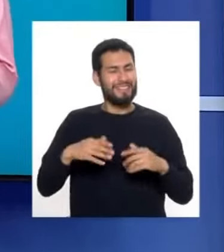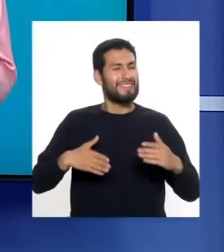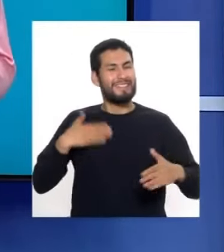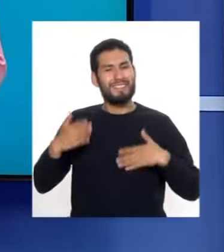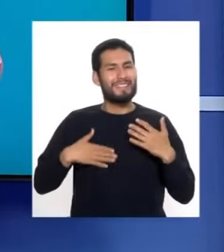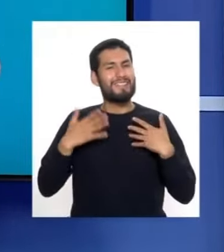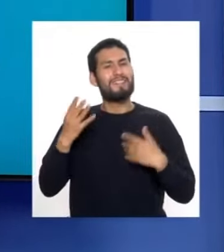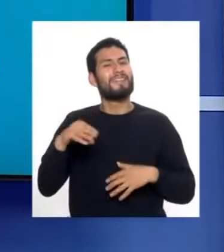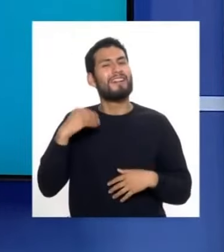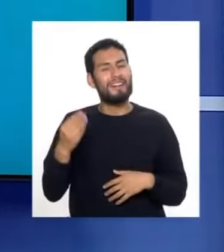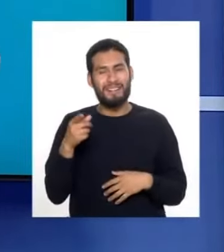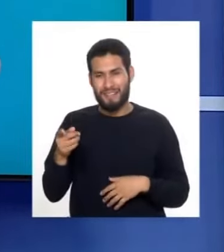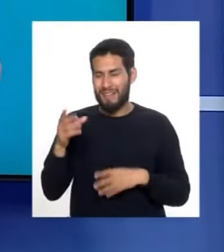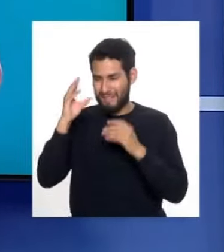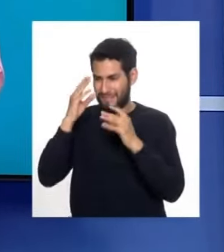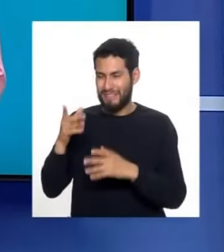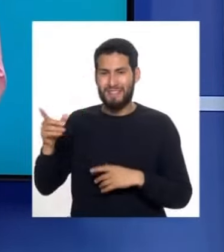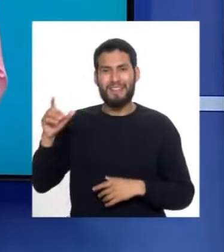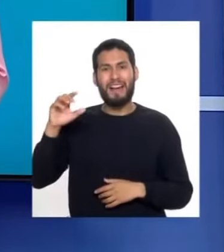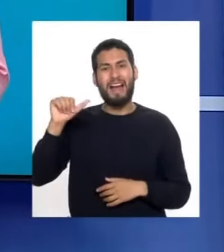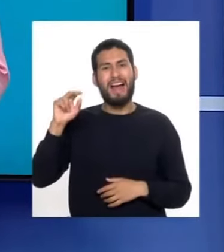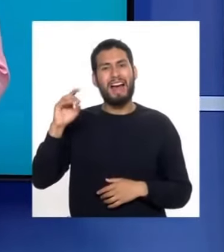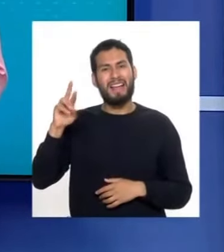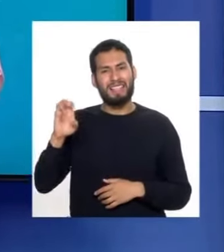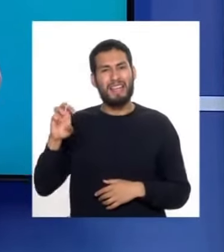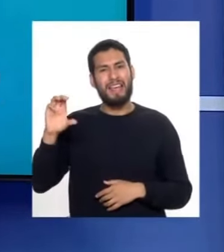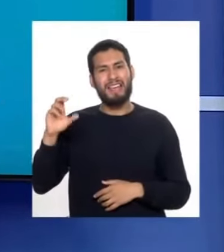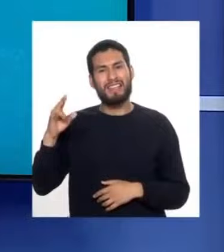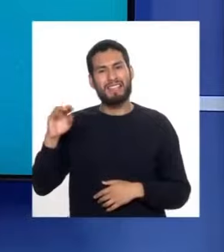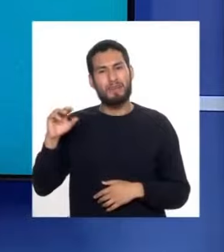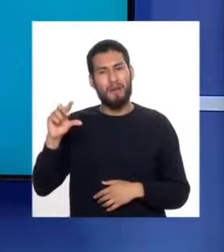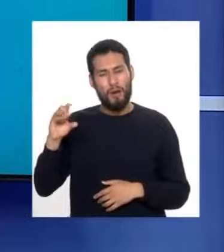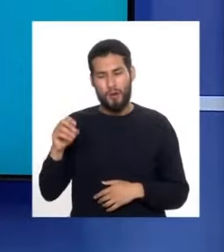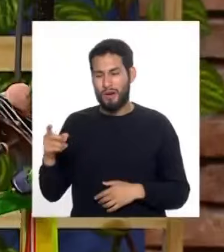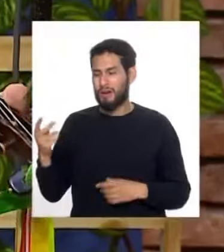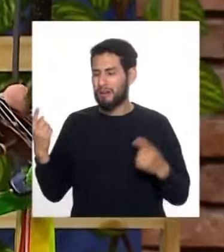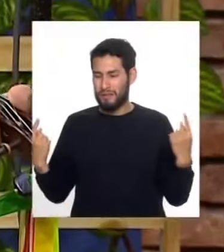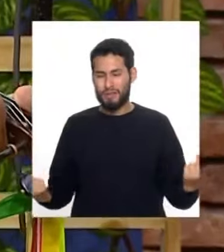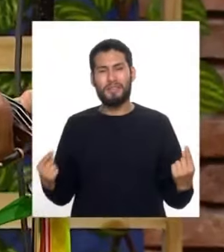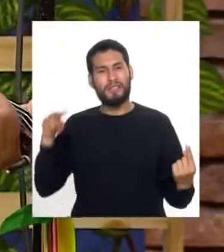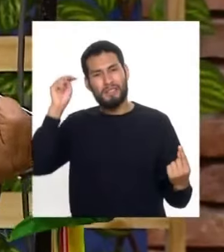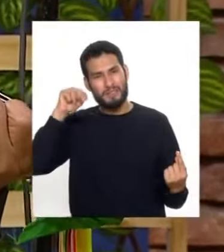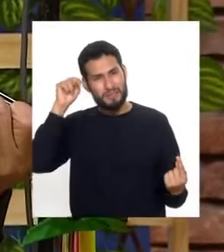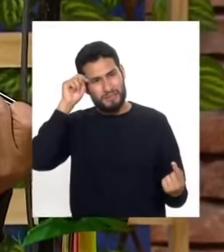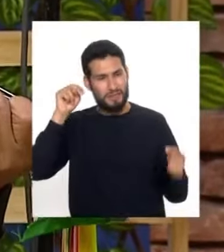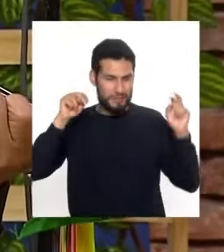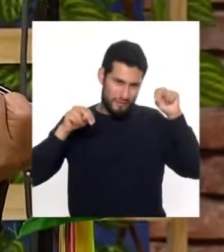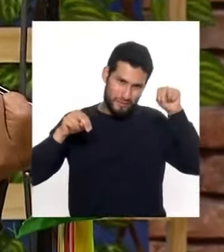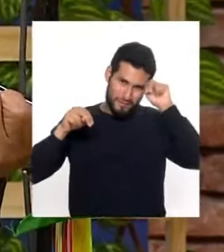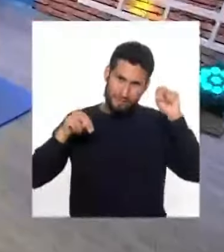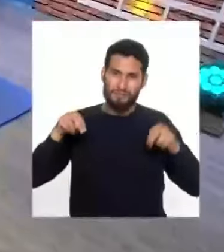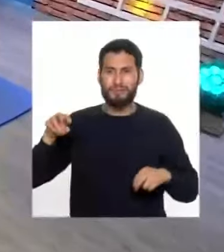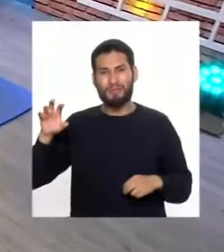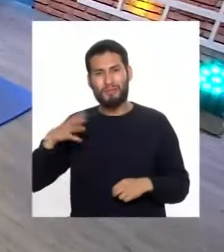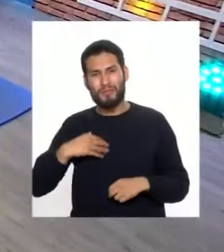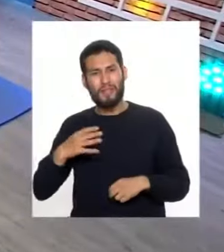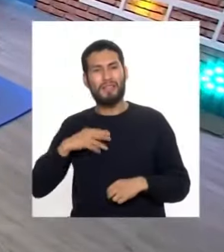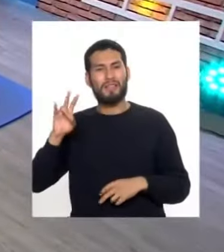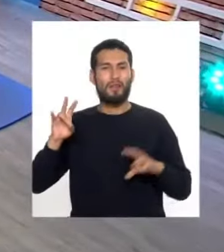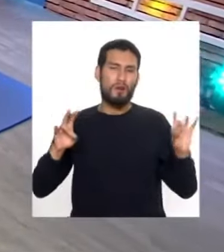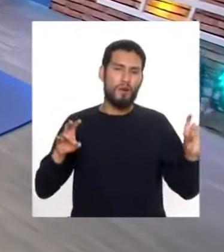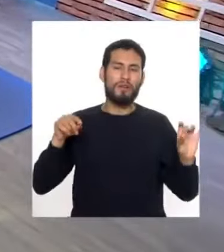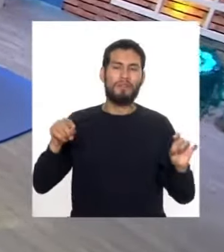felices porque el maestro Andrés Chimango Lares, con sus nietos, con Andrés, con Valentina, de 7 y 8 años, pero además